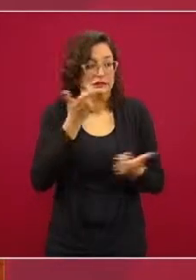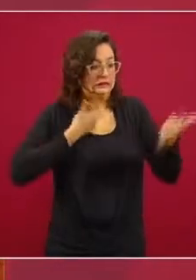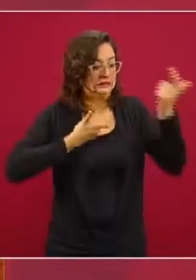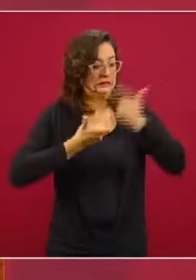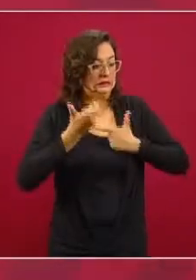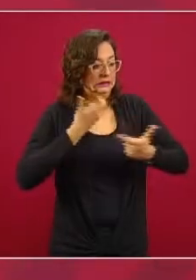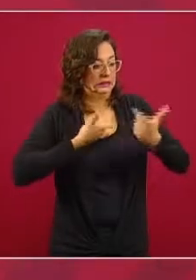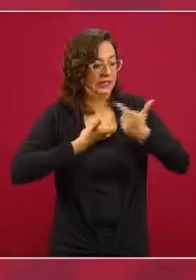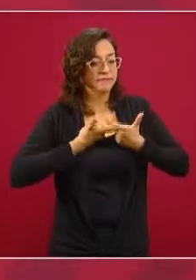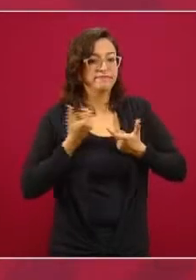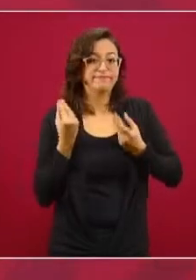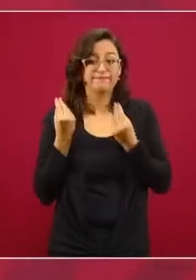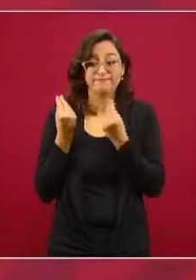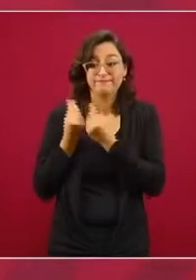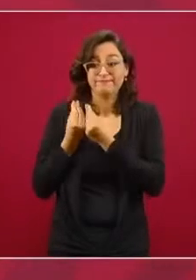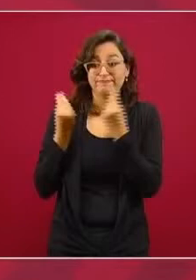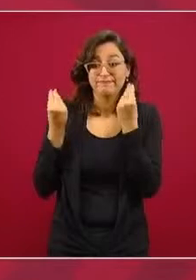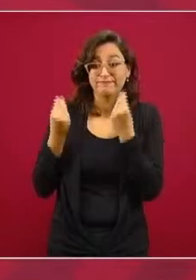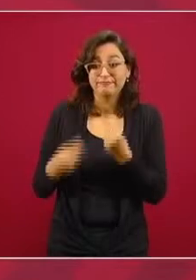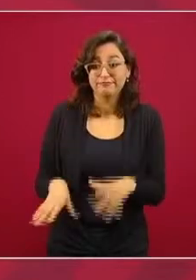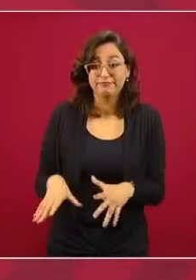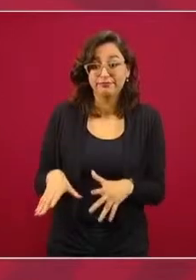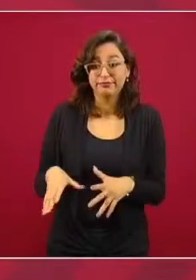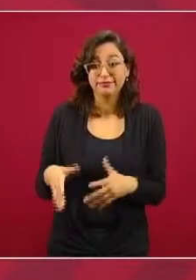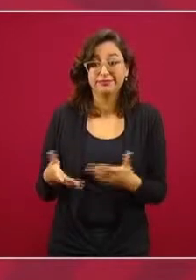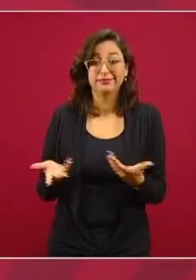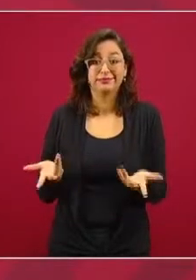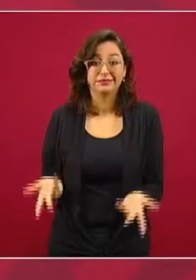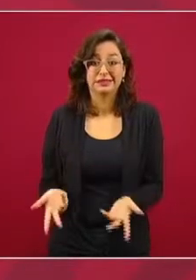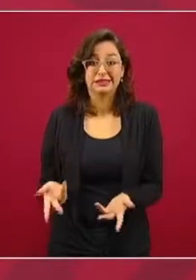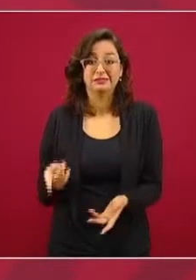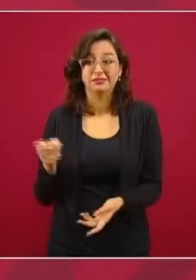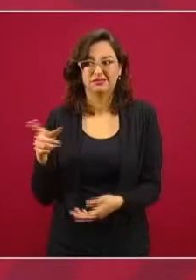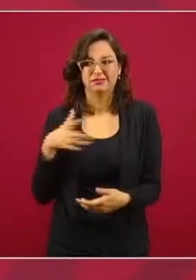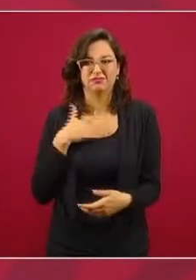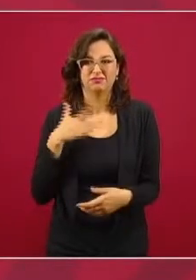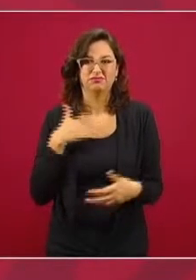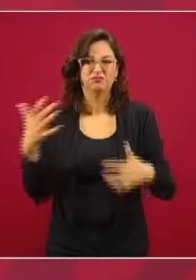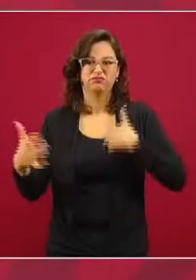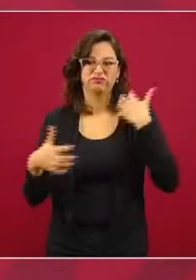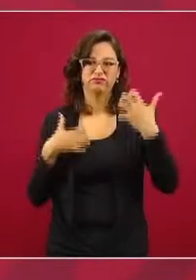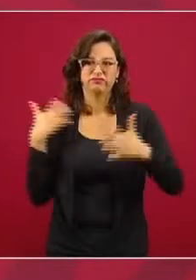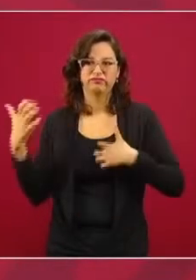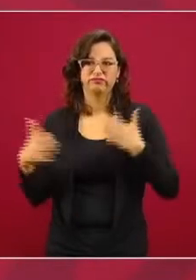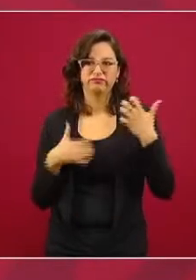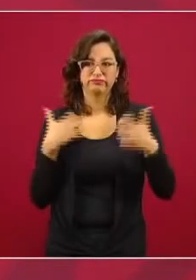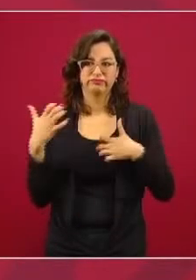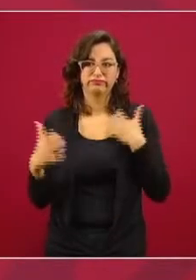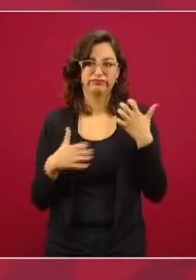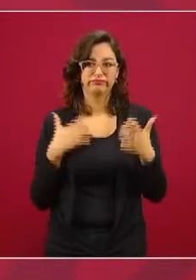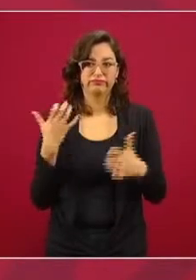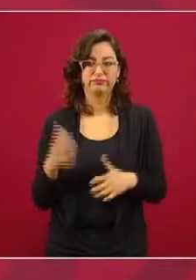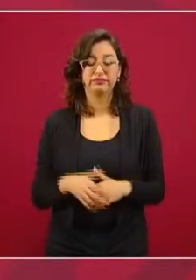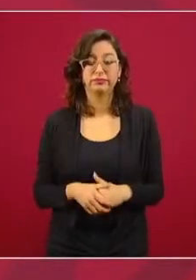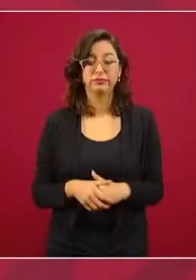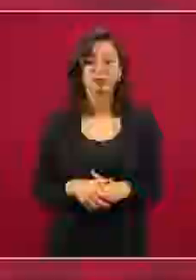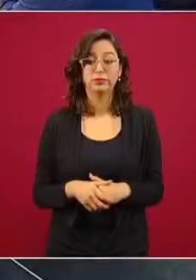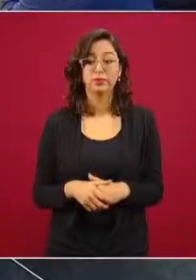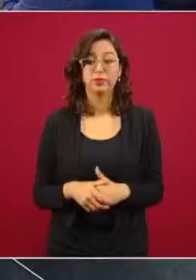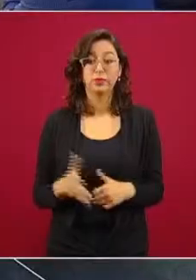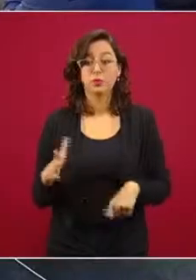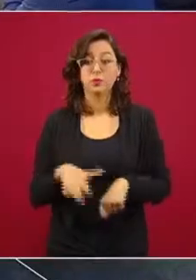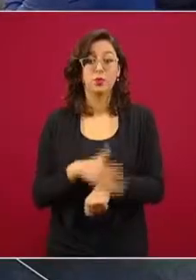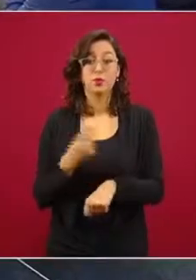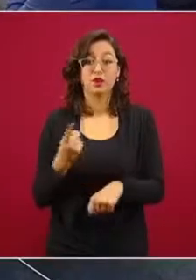economías, porque ya no